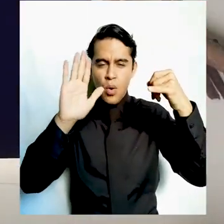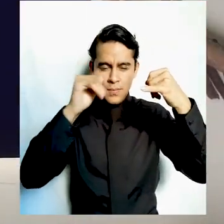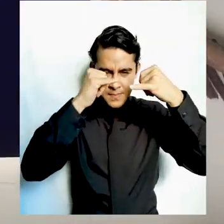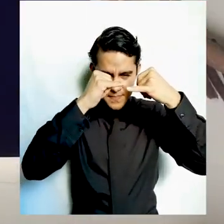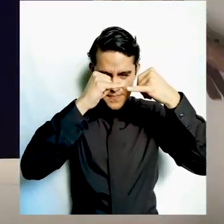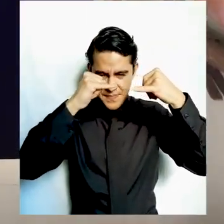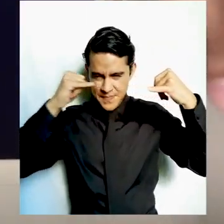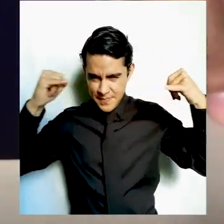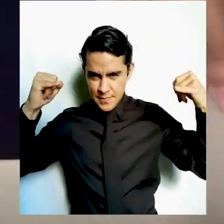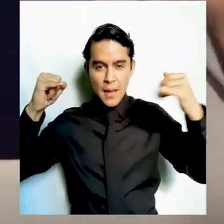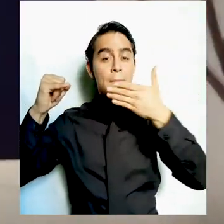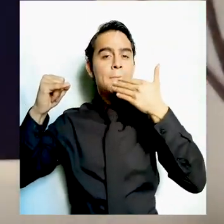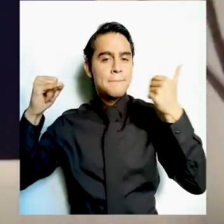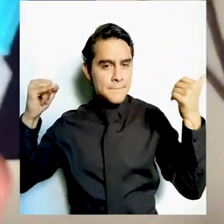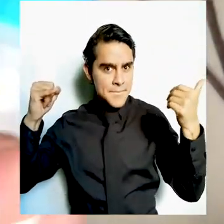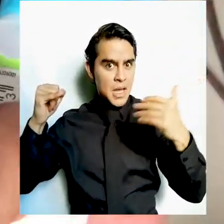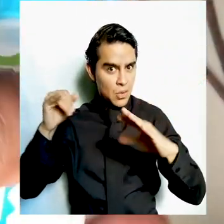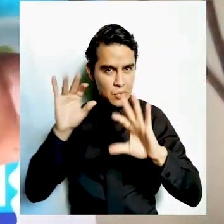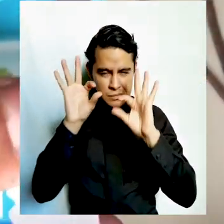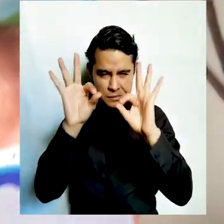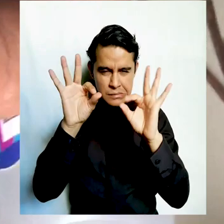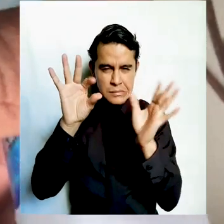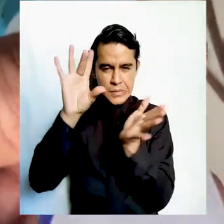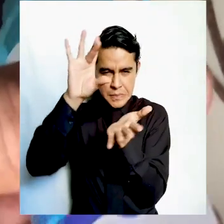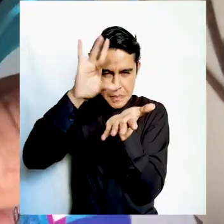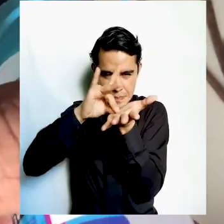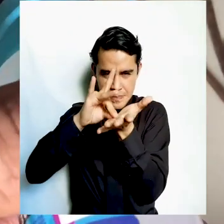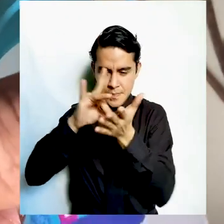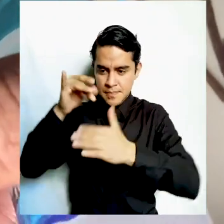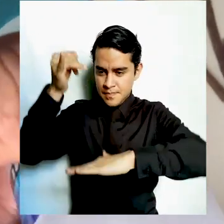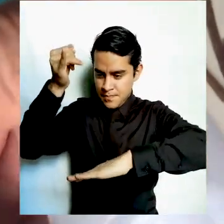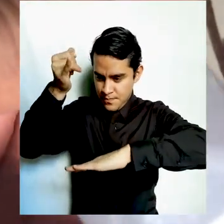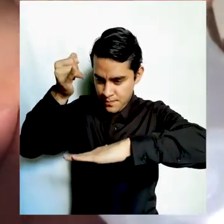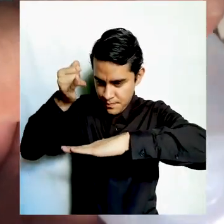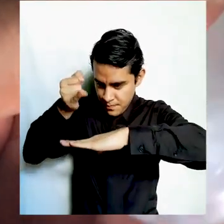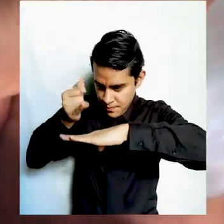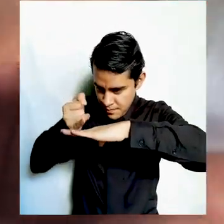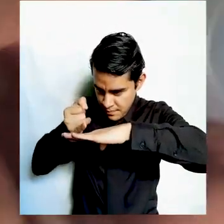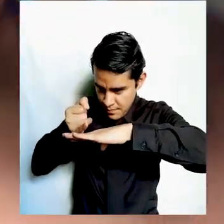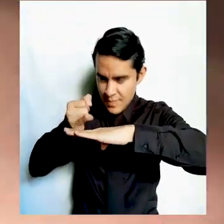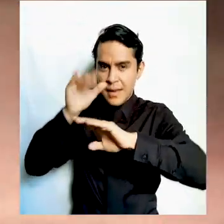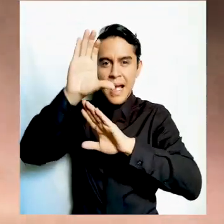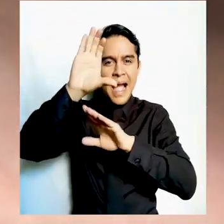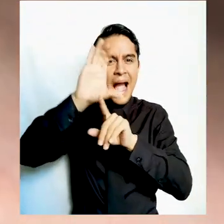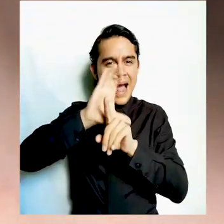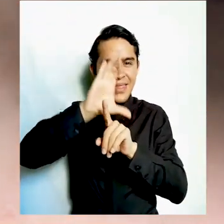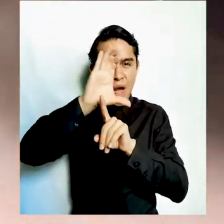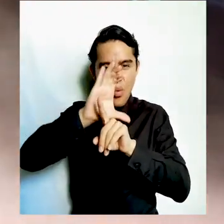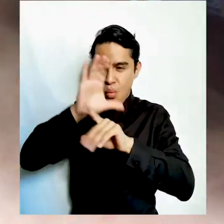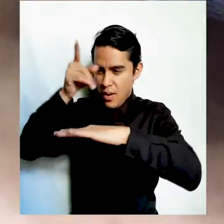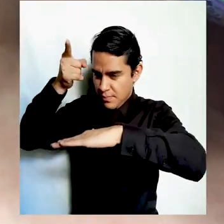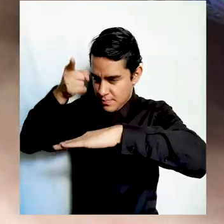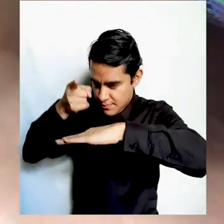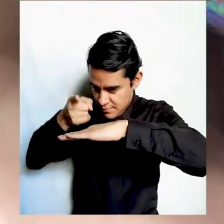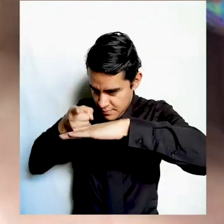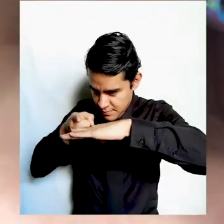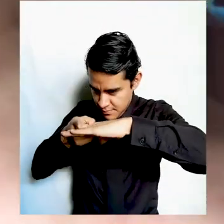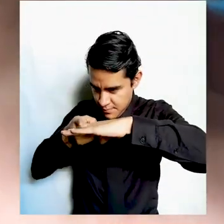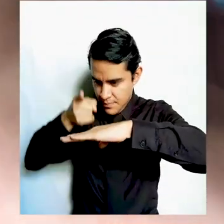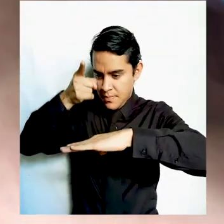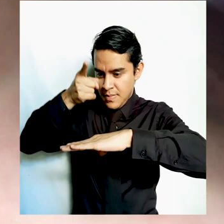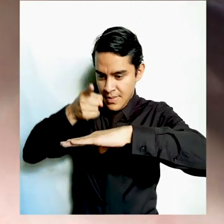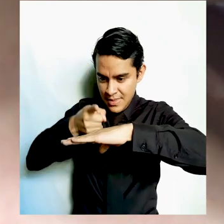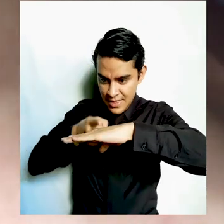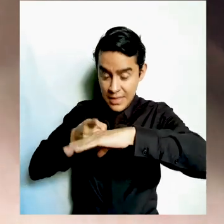cartulina ten en cuenta su tamaño para colocar cada una de las ramitas el silicón tarda